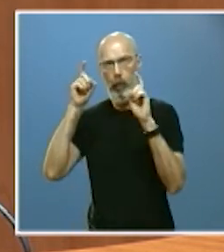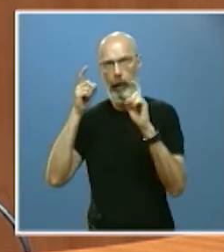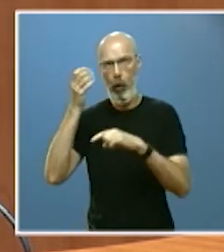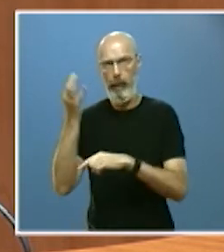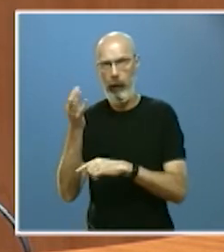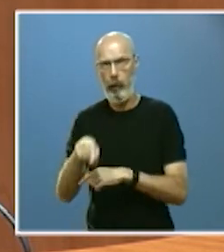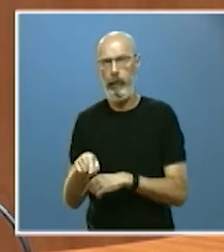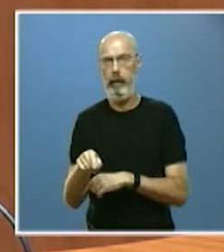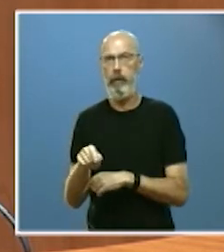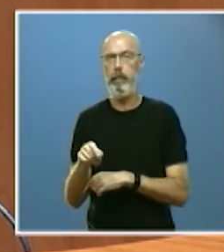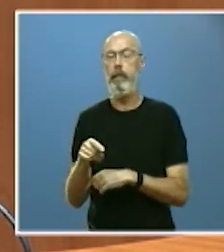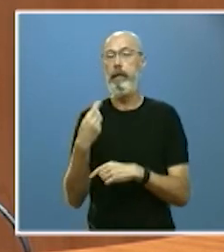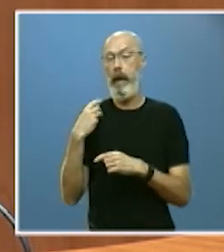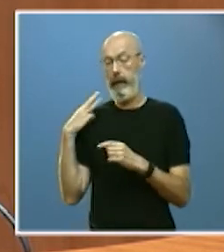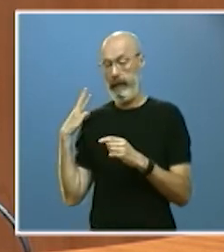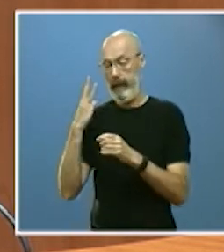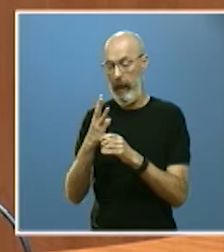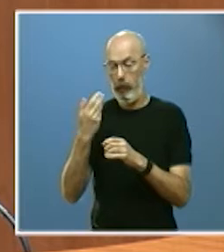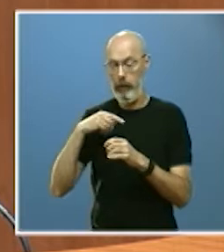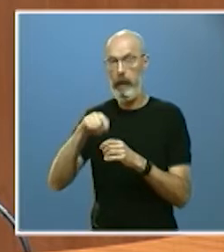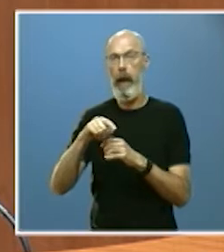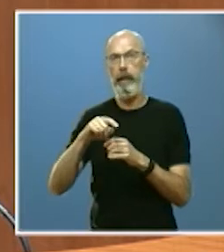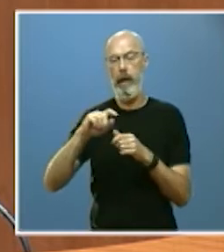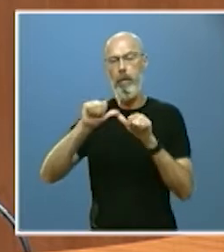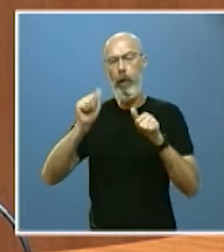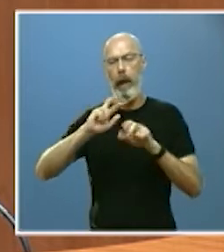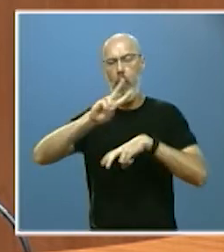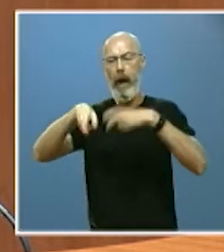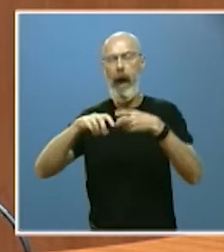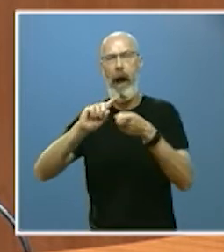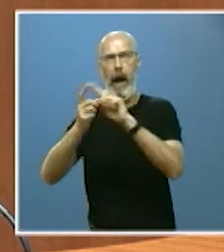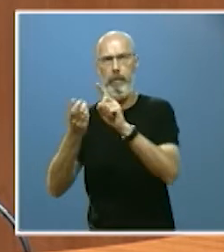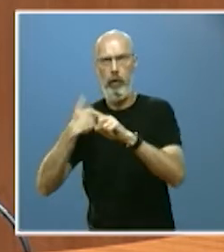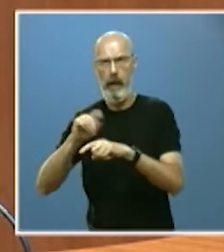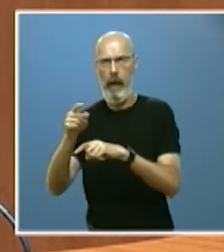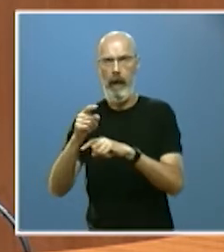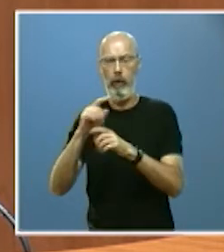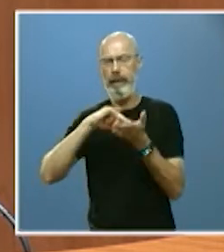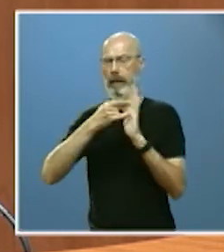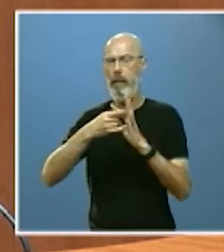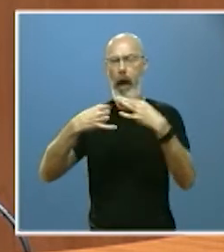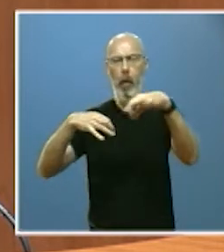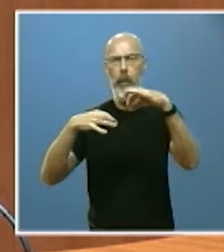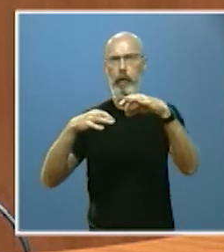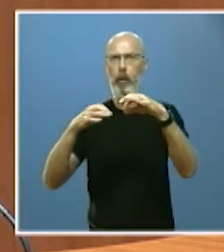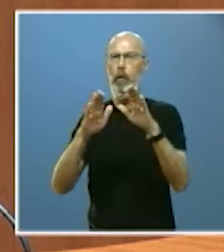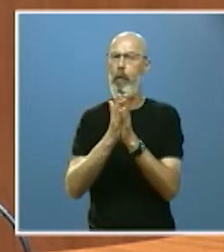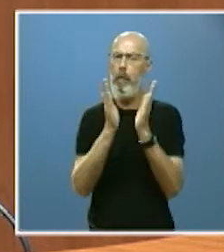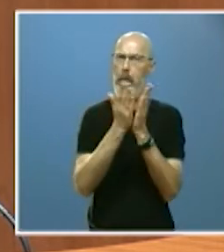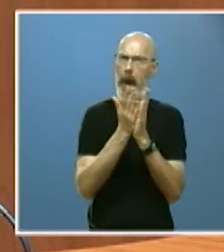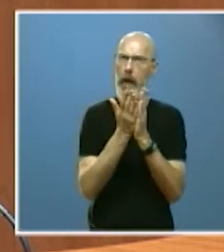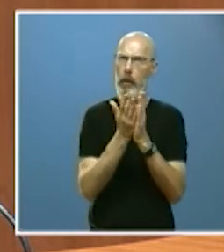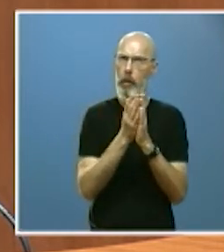en los presupuestos hemos operado ya un cambio de modelo integrando en un solo sistema bancos de libros y ayudas a la compra